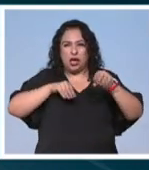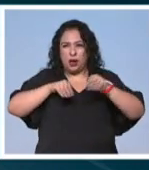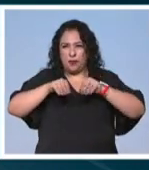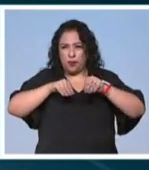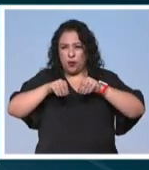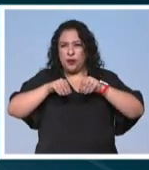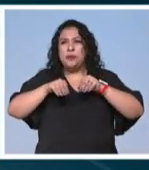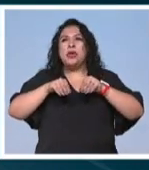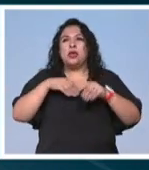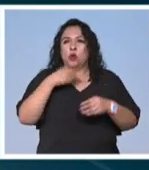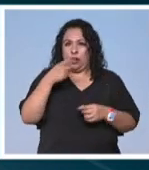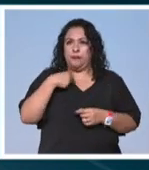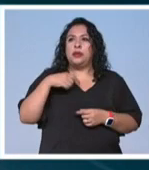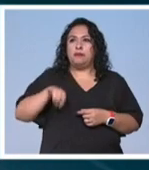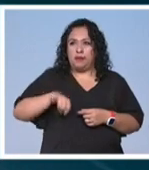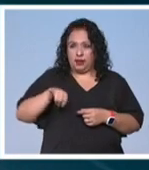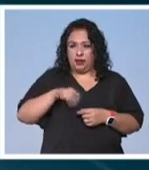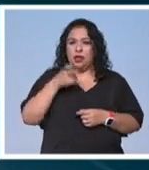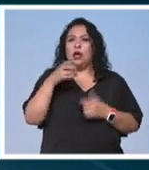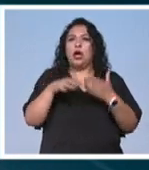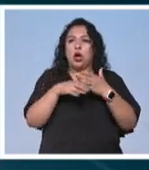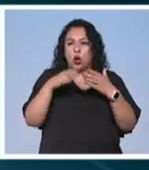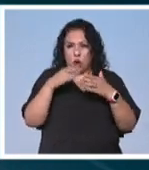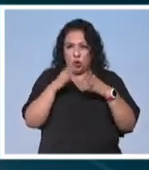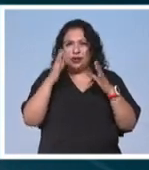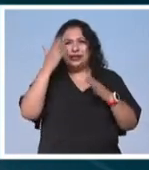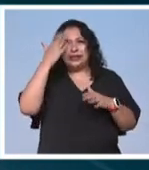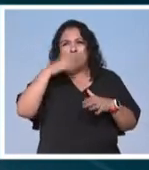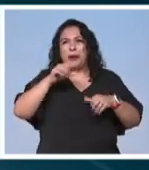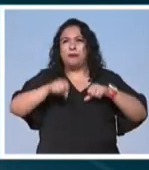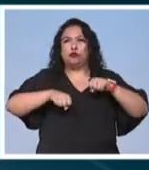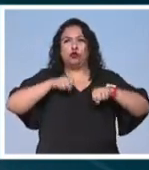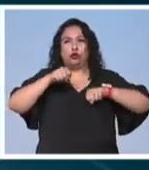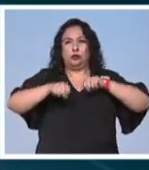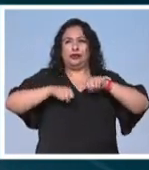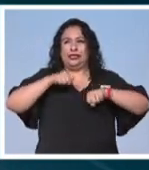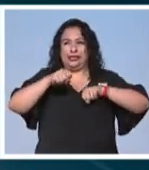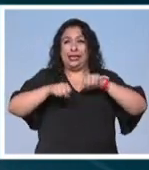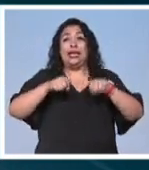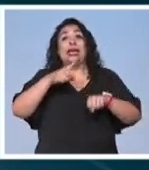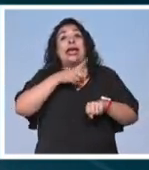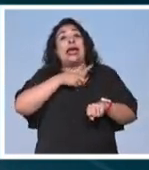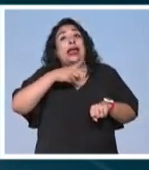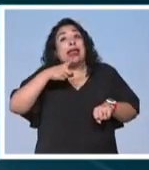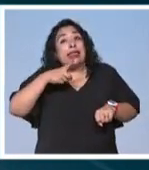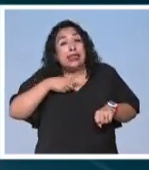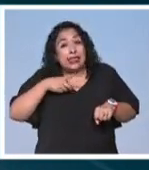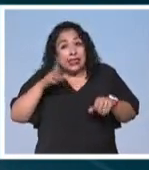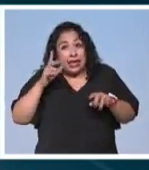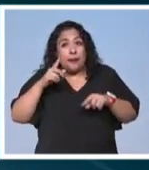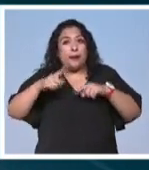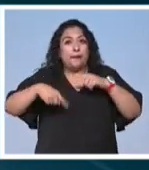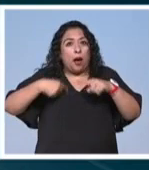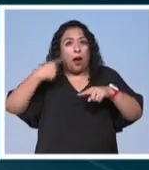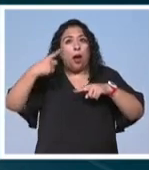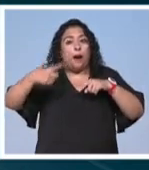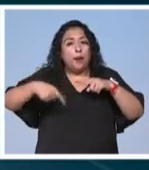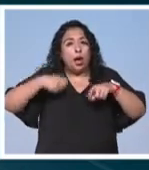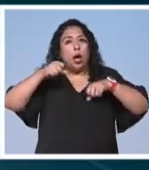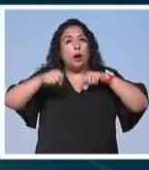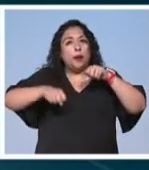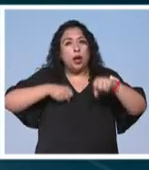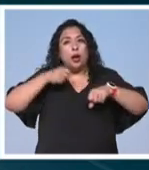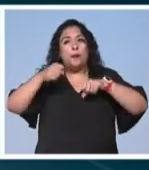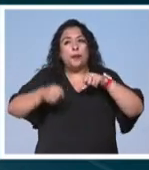es lo que me interesa de estos objetos sabemos que la bicicleta tendría que seguir circulando sabemos que la